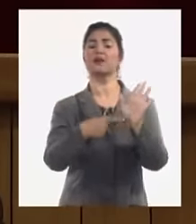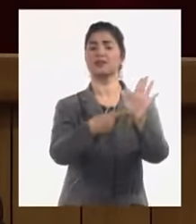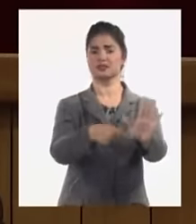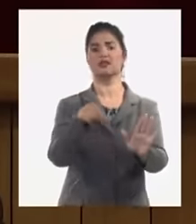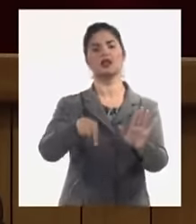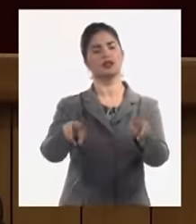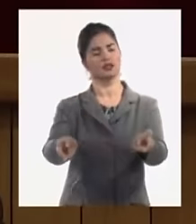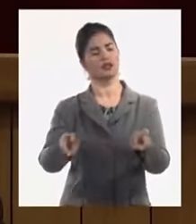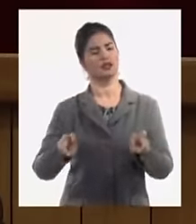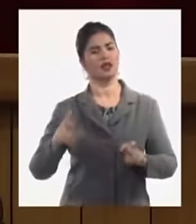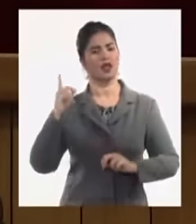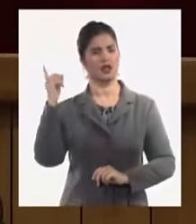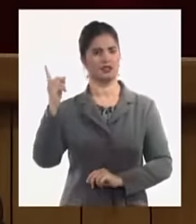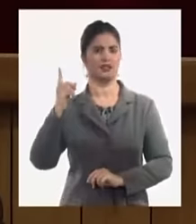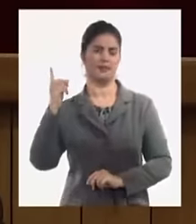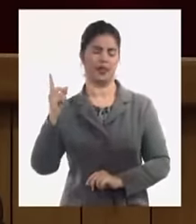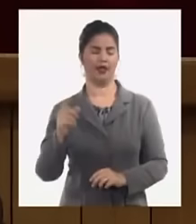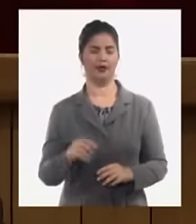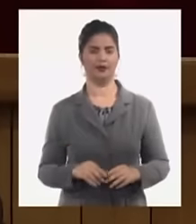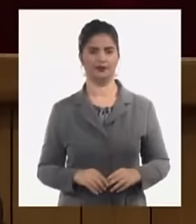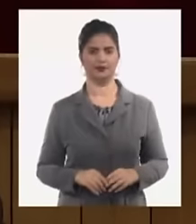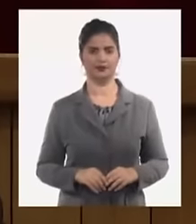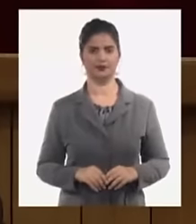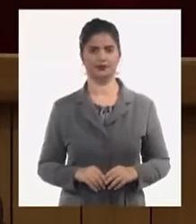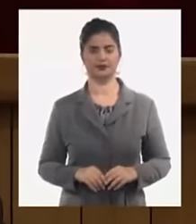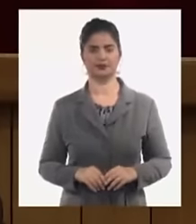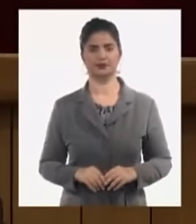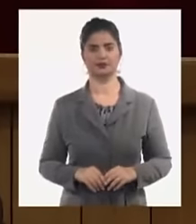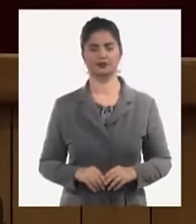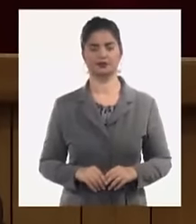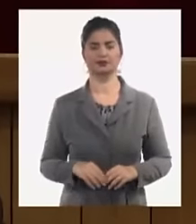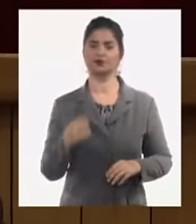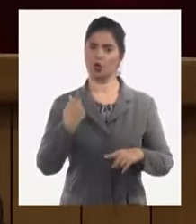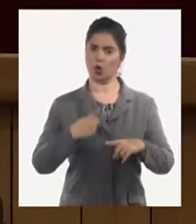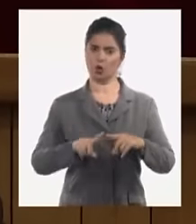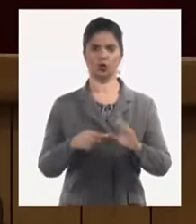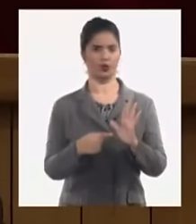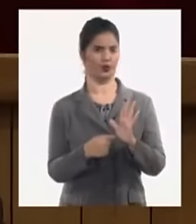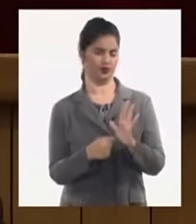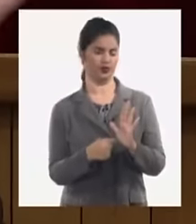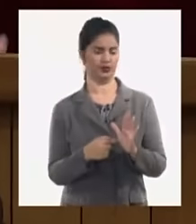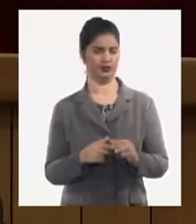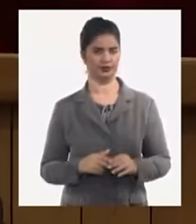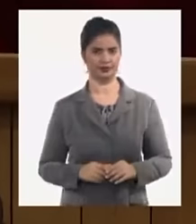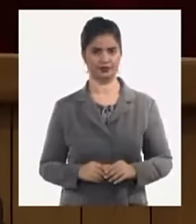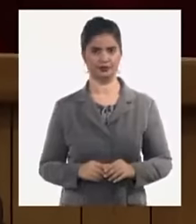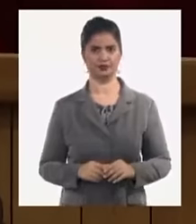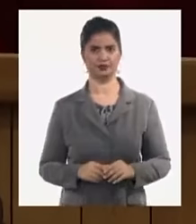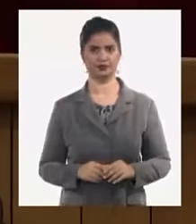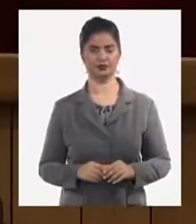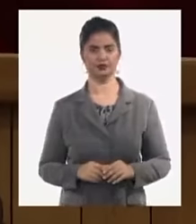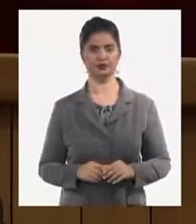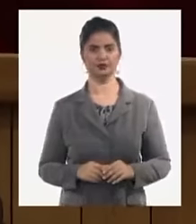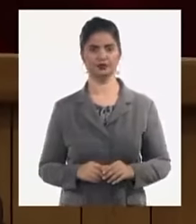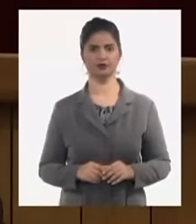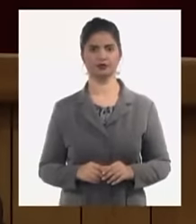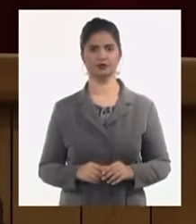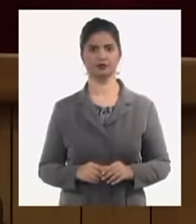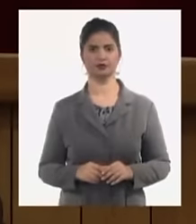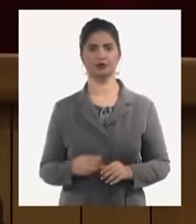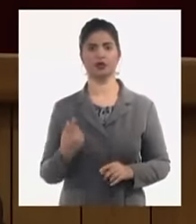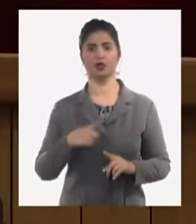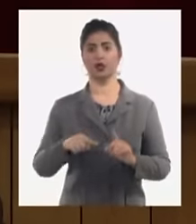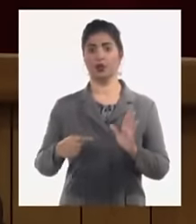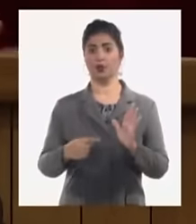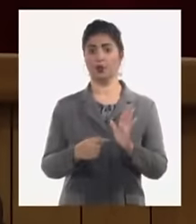estas direcciones por otra parte una de las polémicas que tenemos que definir aquí a